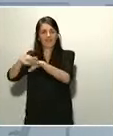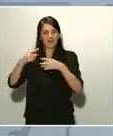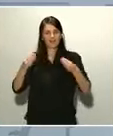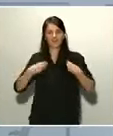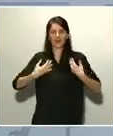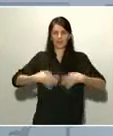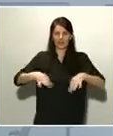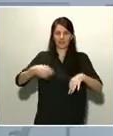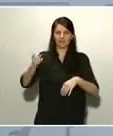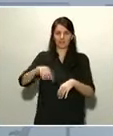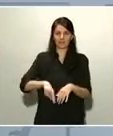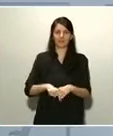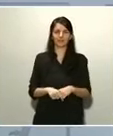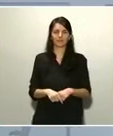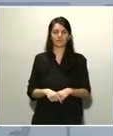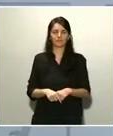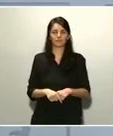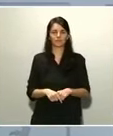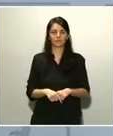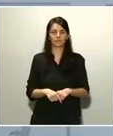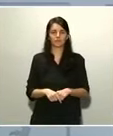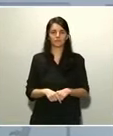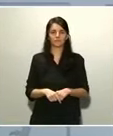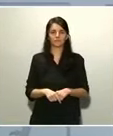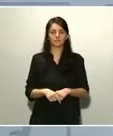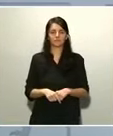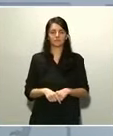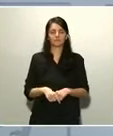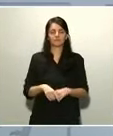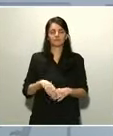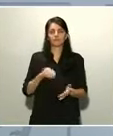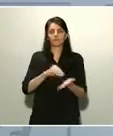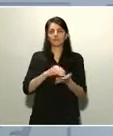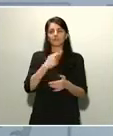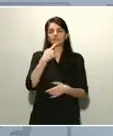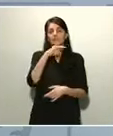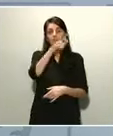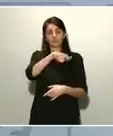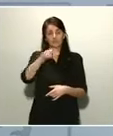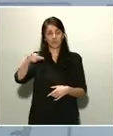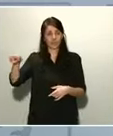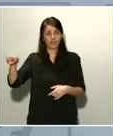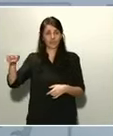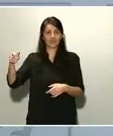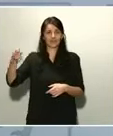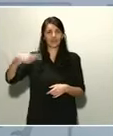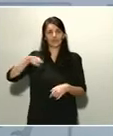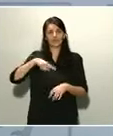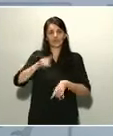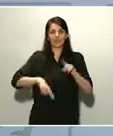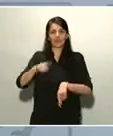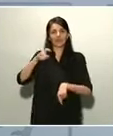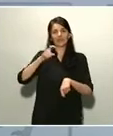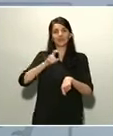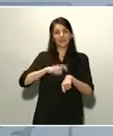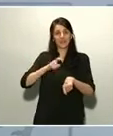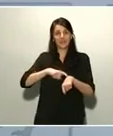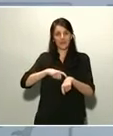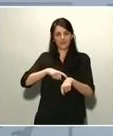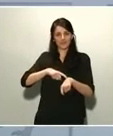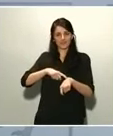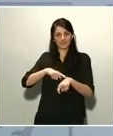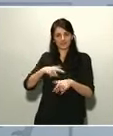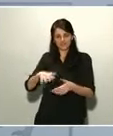Se dice que los seres humanos somos el tiempo que respiramos. Si nos quedamos en casa